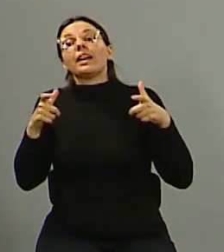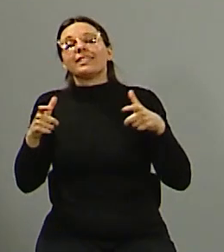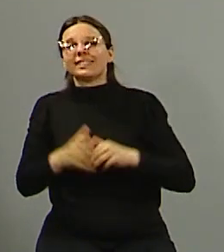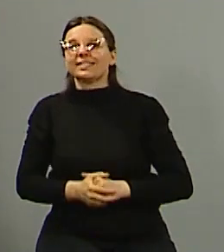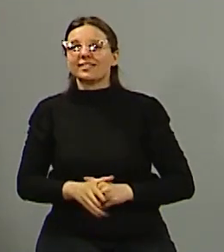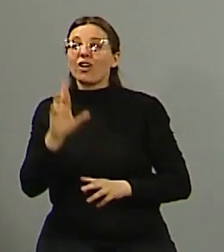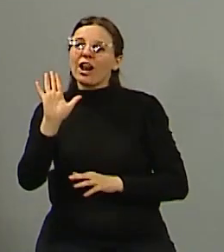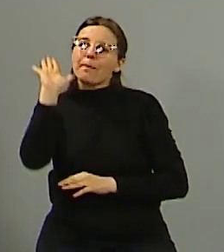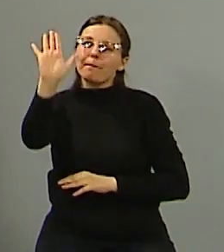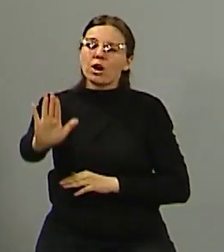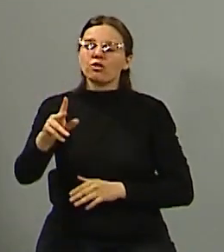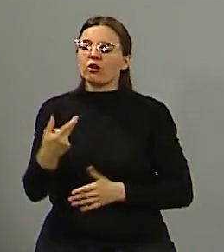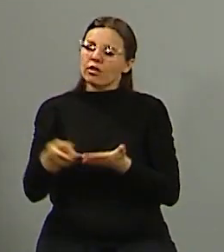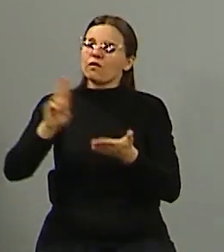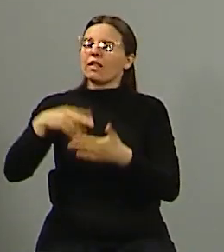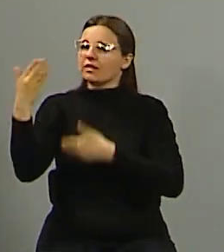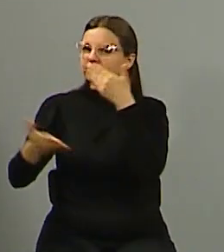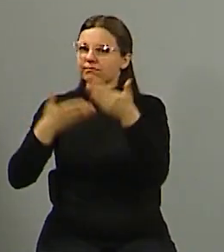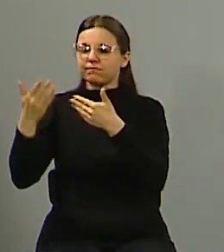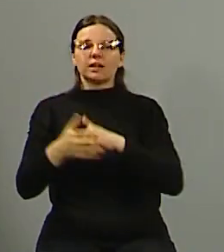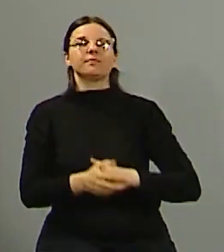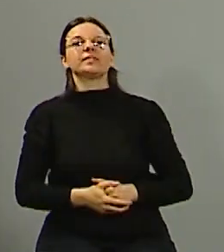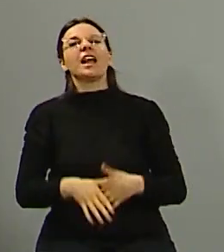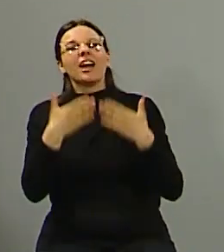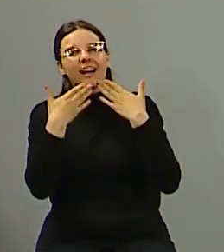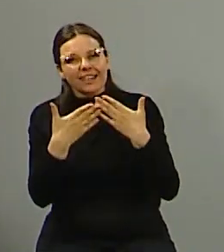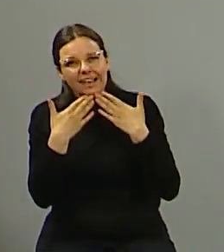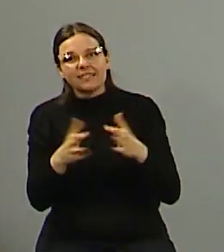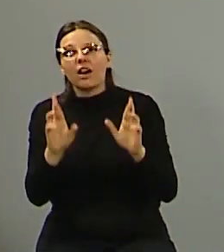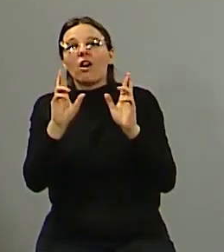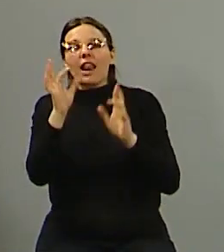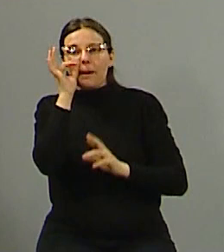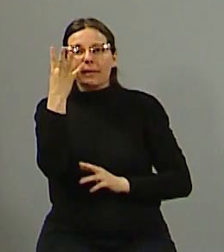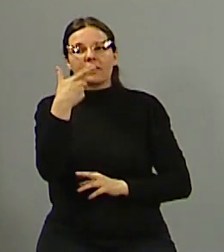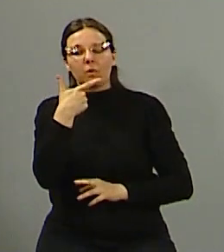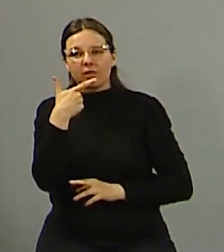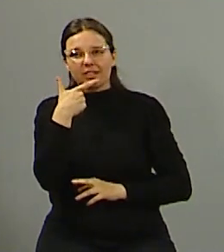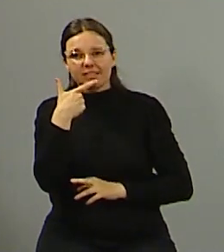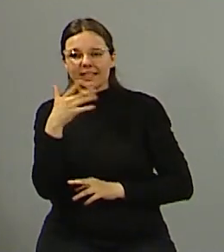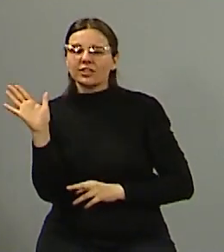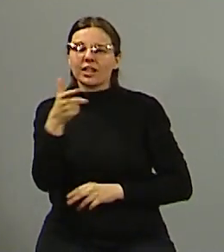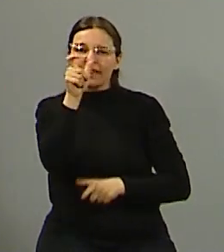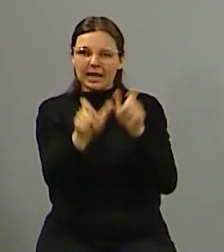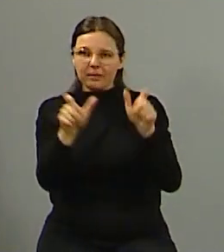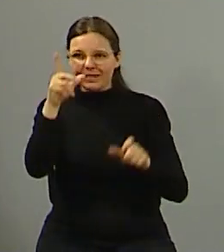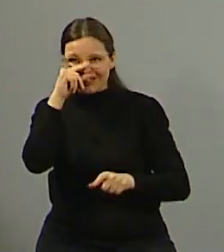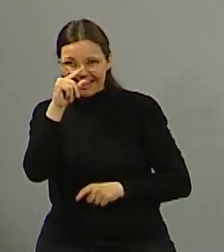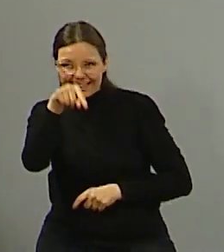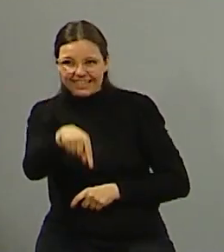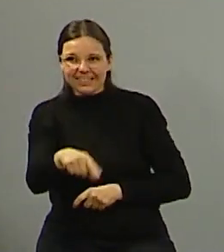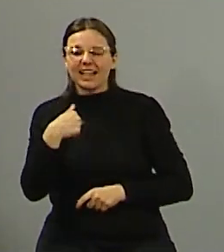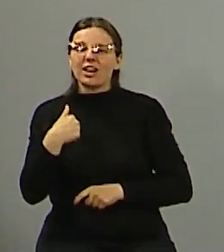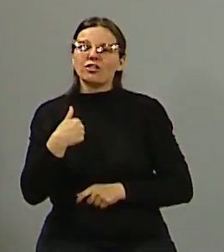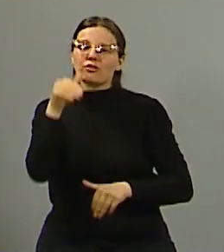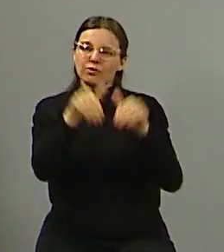charla pronto nuevamente con vos bueno muchas gracias espero que el 24 de septiembre los lacerinos y lacerinas del departamento nos